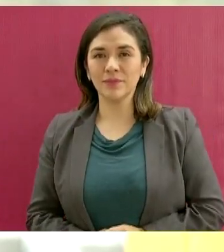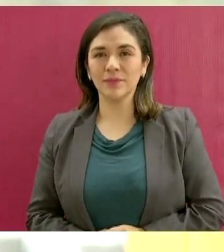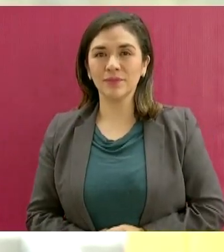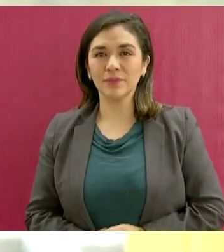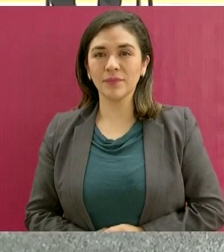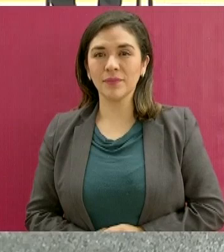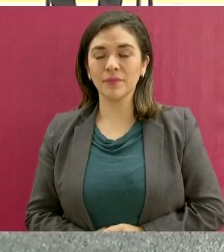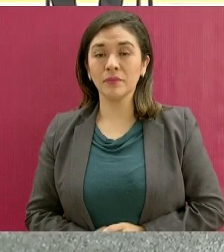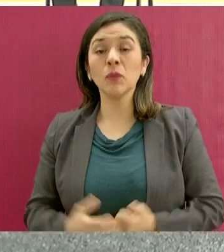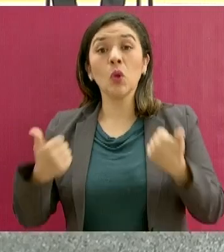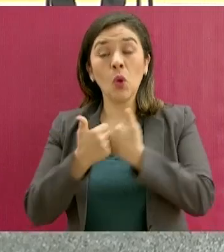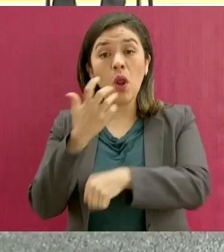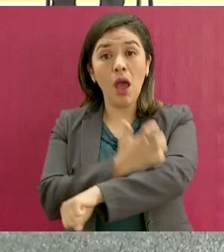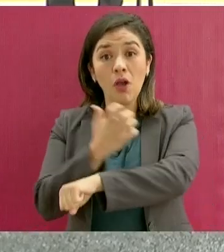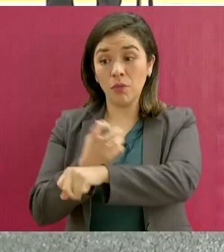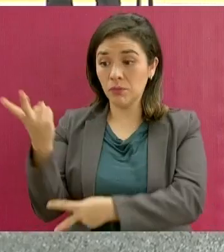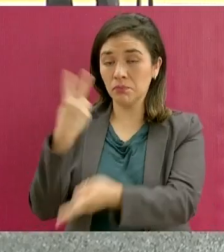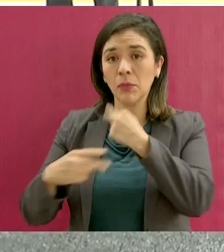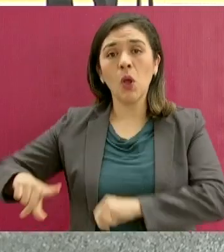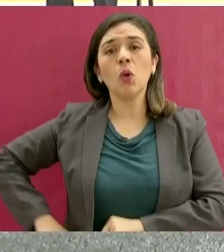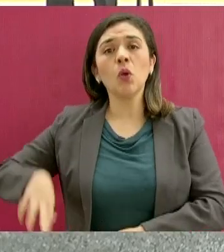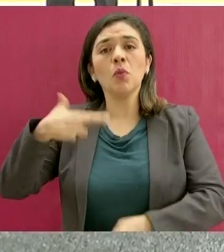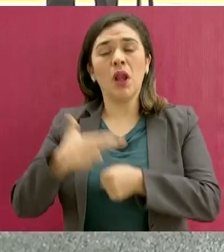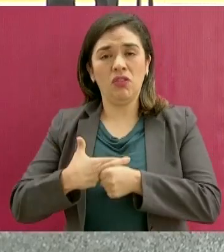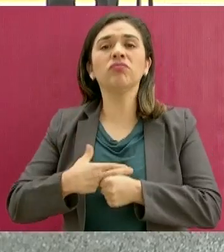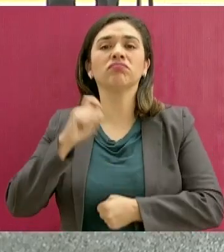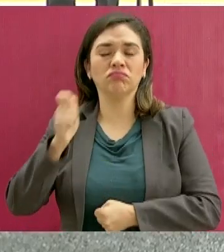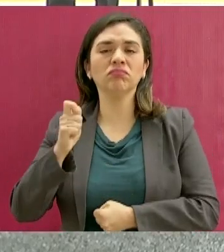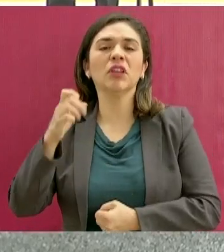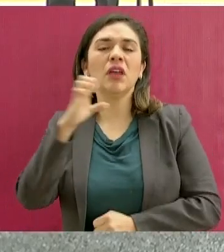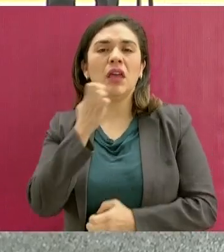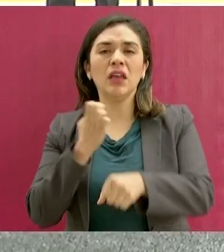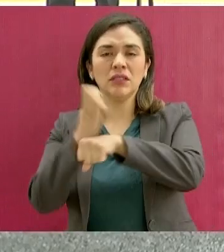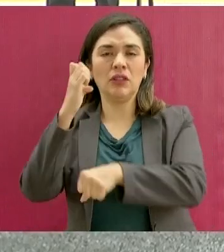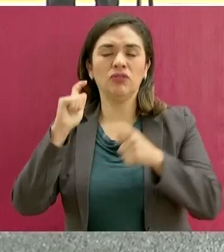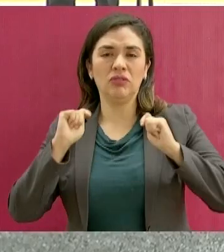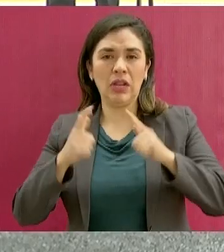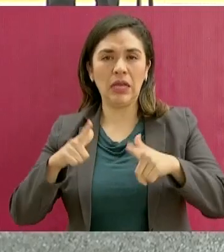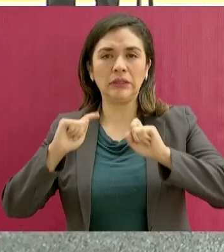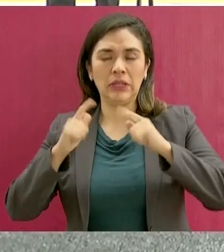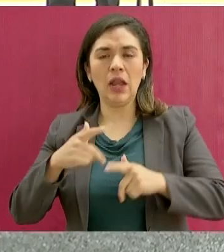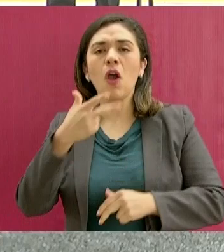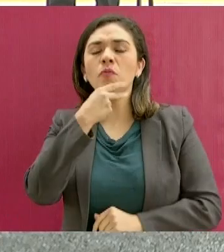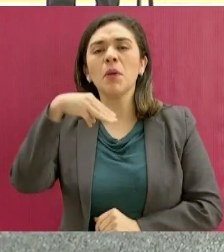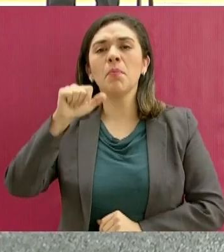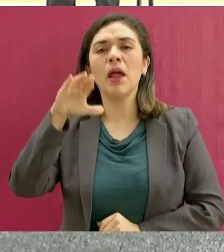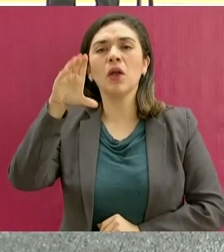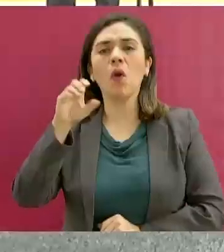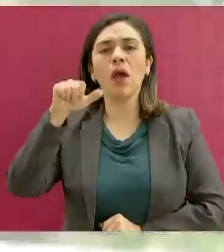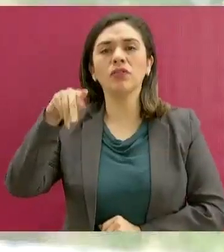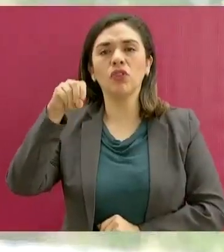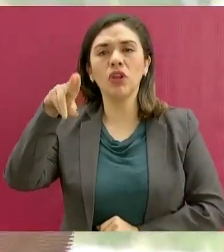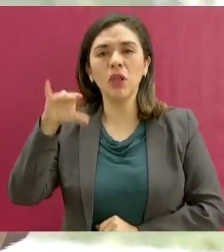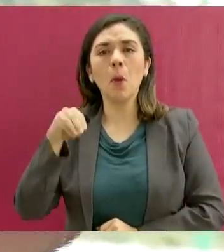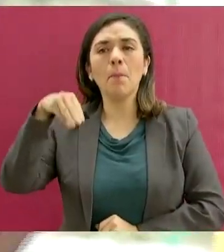Lo acompañan. Gobernador Constitucional del Estado de Tlaxcala, Marco Antonio Mena Rodríguez.